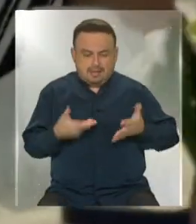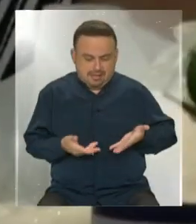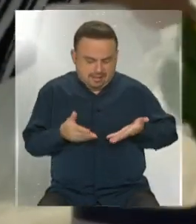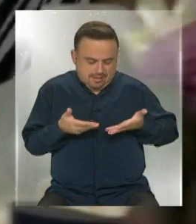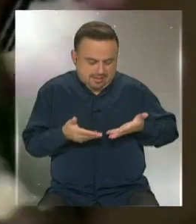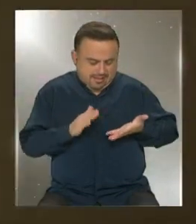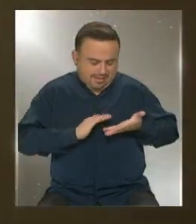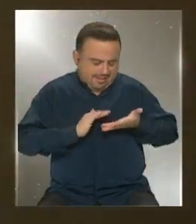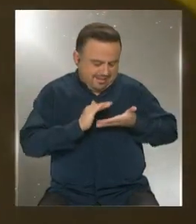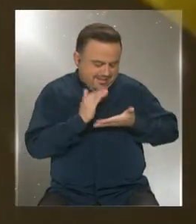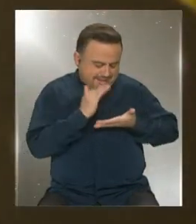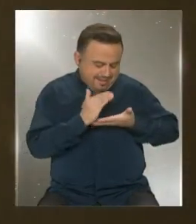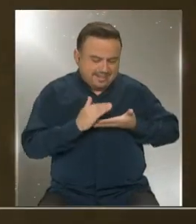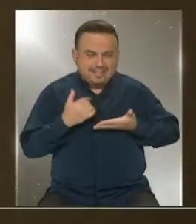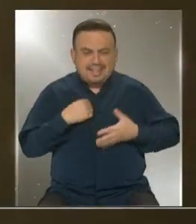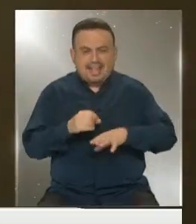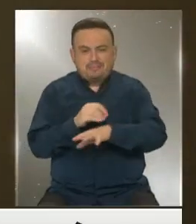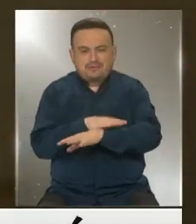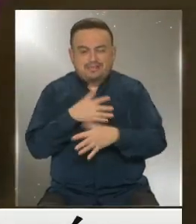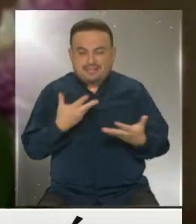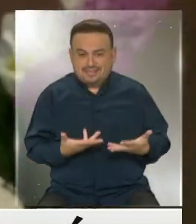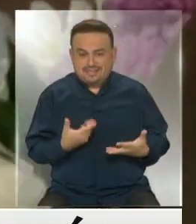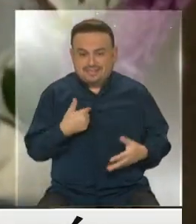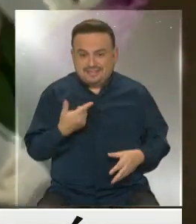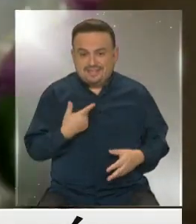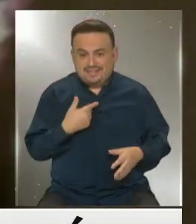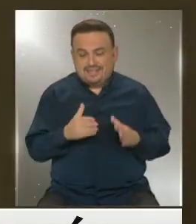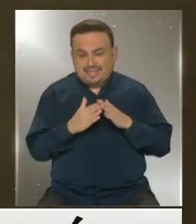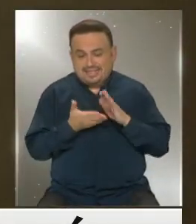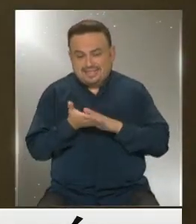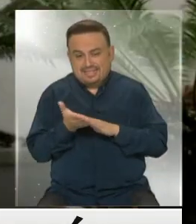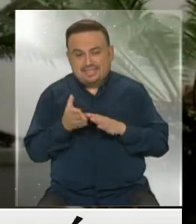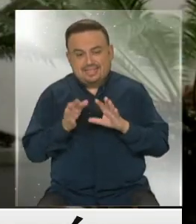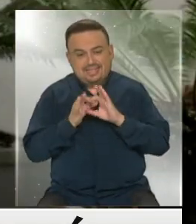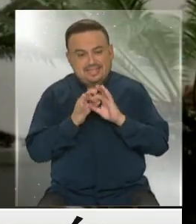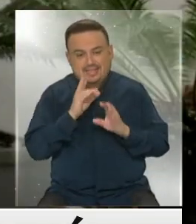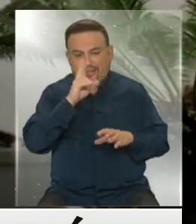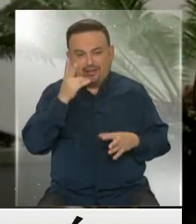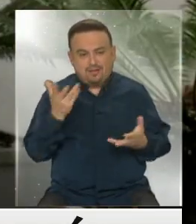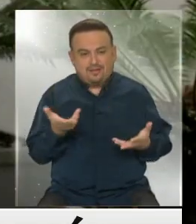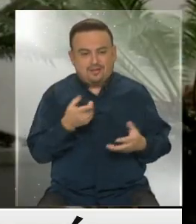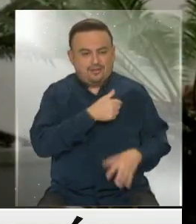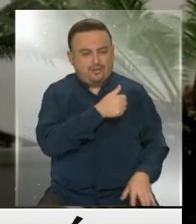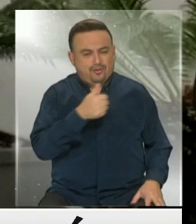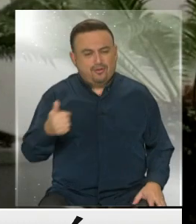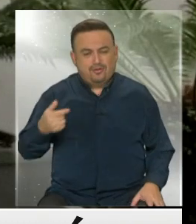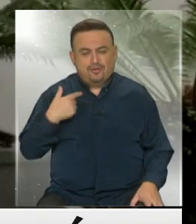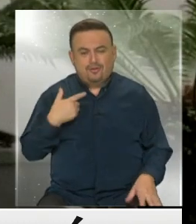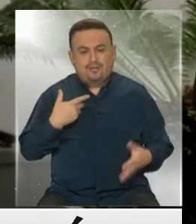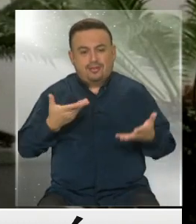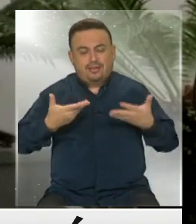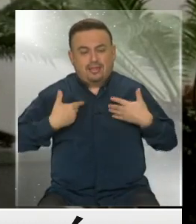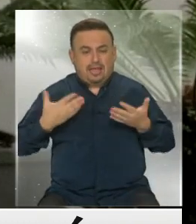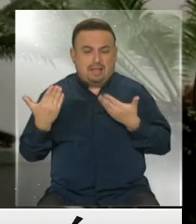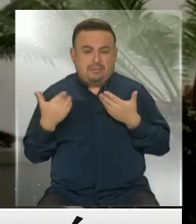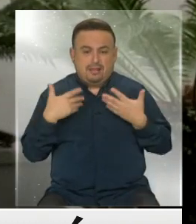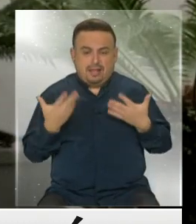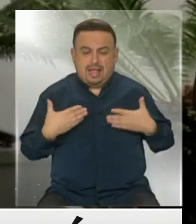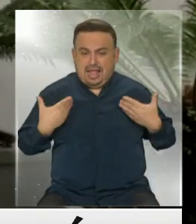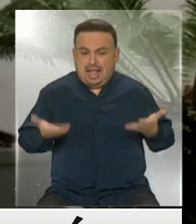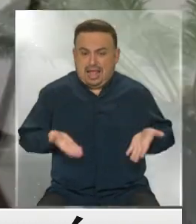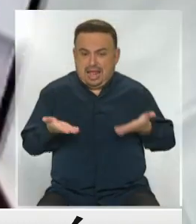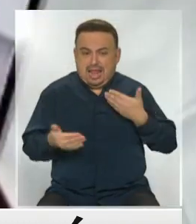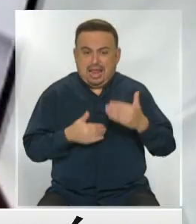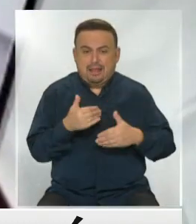muy emocionante. Ahora es el momento de ir a casa. Gracias Dios, gracias a todos los que me dieron esperanza y me animaron a